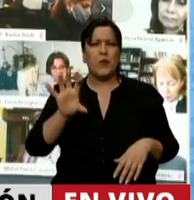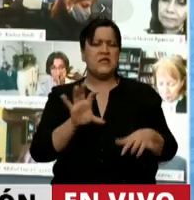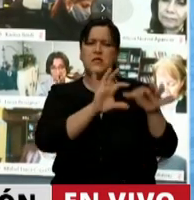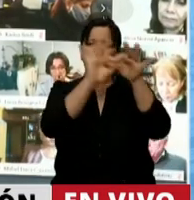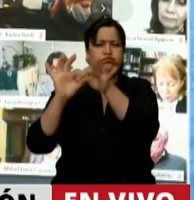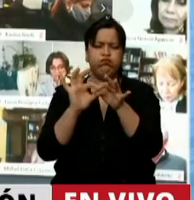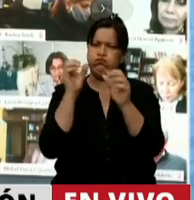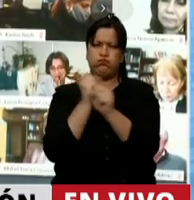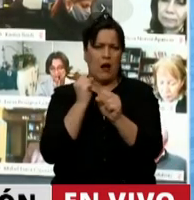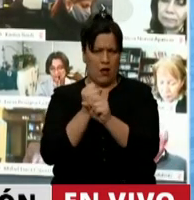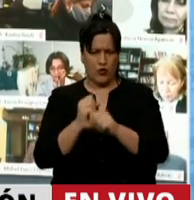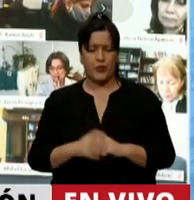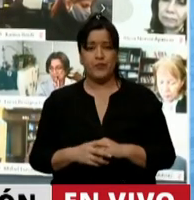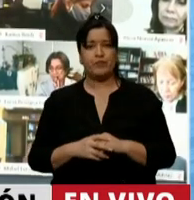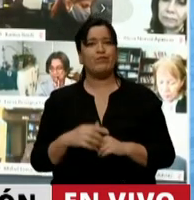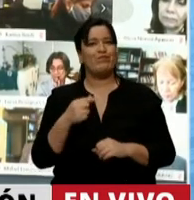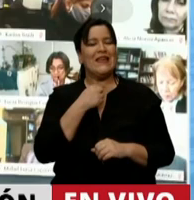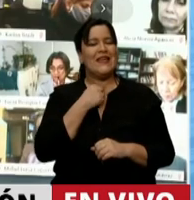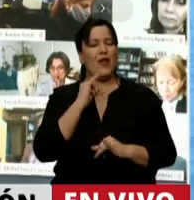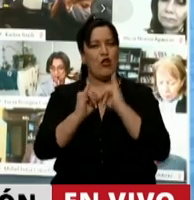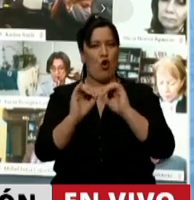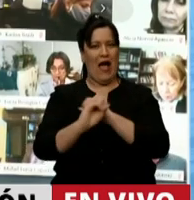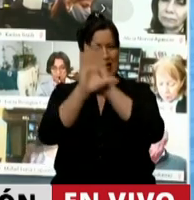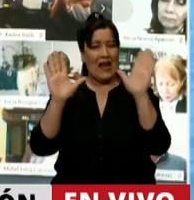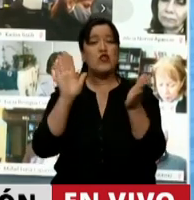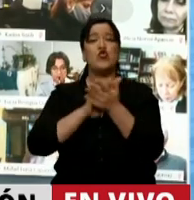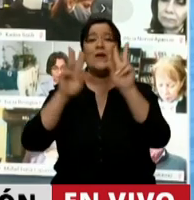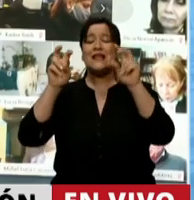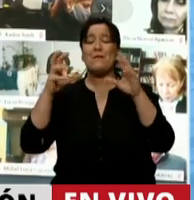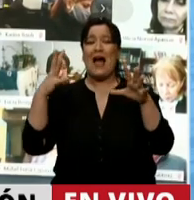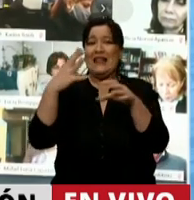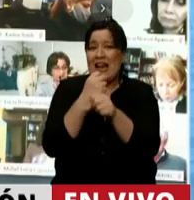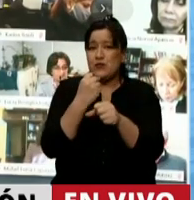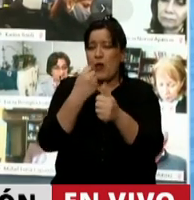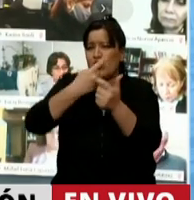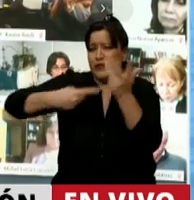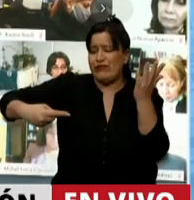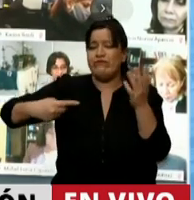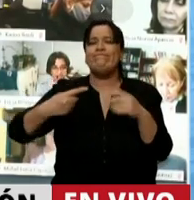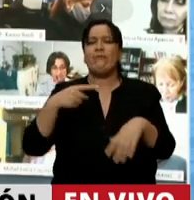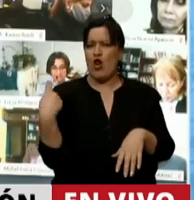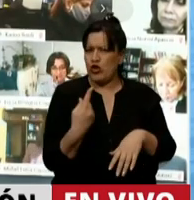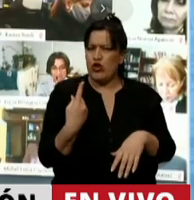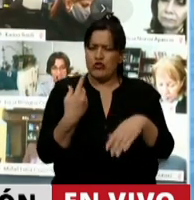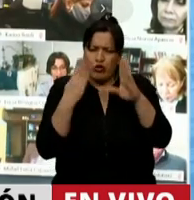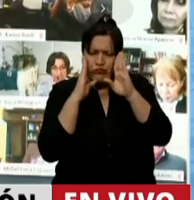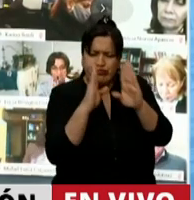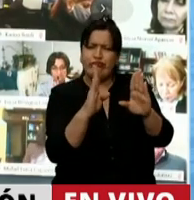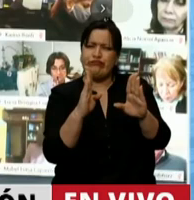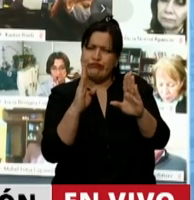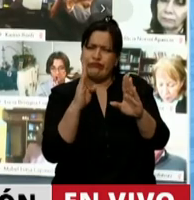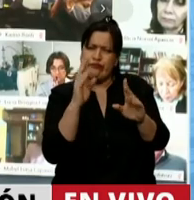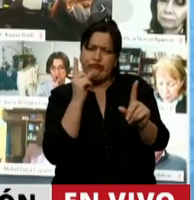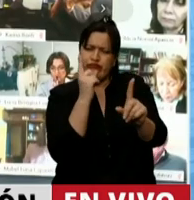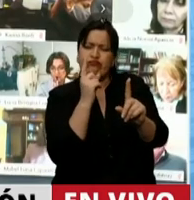y en ese sentido yo quiero aclarar que la cuestión del transporte es algo que nosotros venimos siguiendo muy de